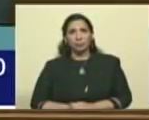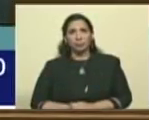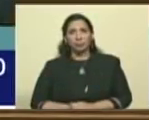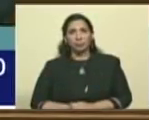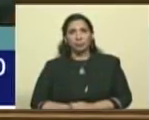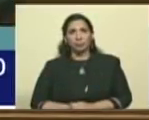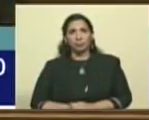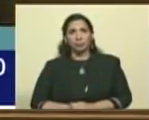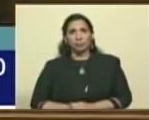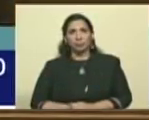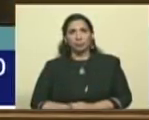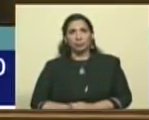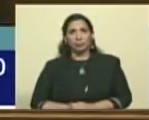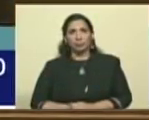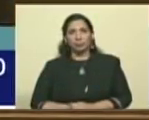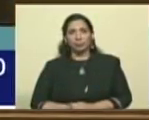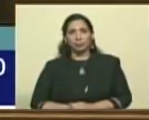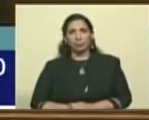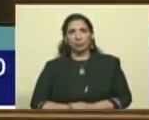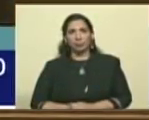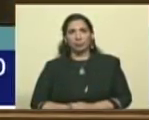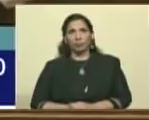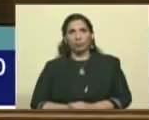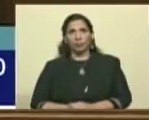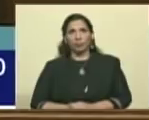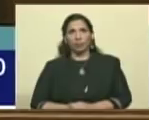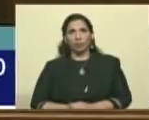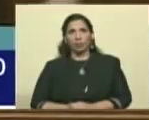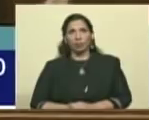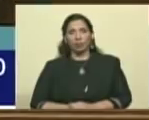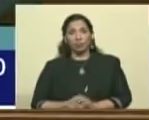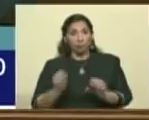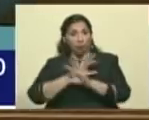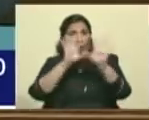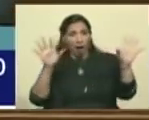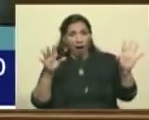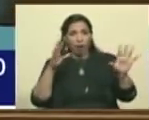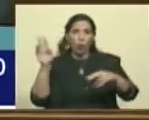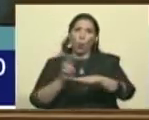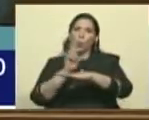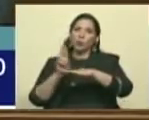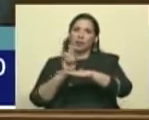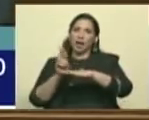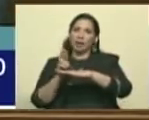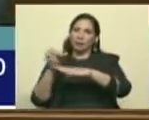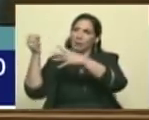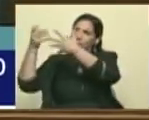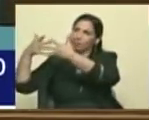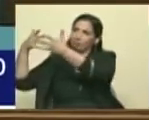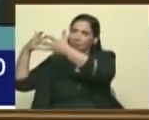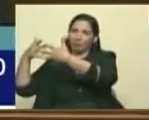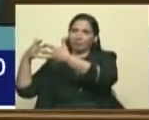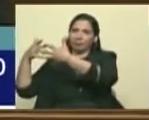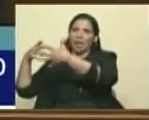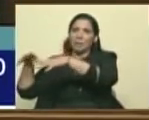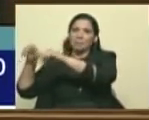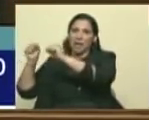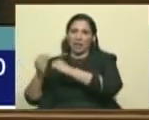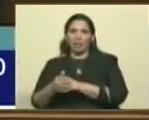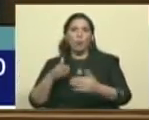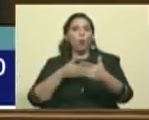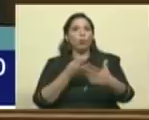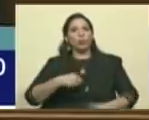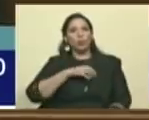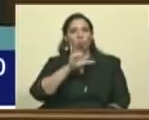Son las cabezas de playa que va a utilizar, o está claro que está utilizando el imperialismo, contra nuestro país. Colombia,